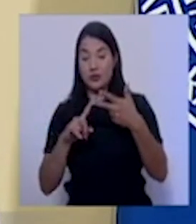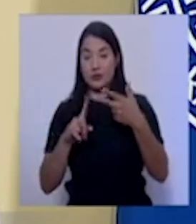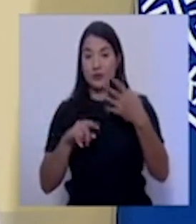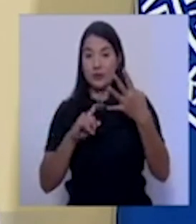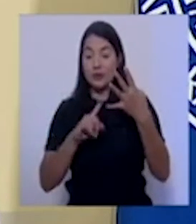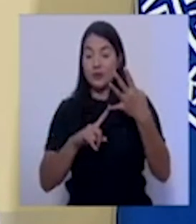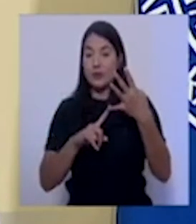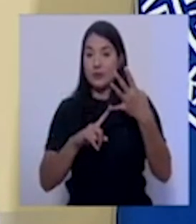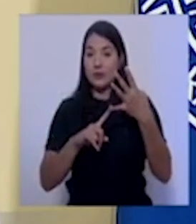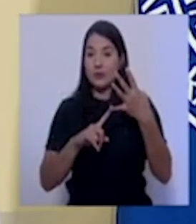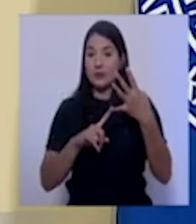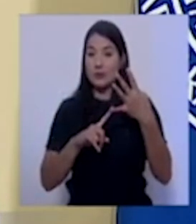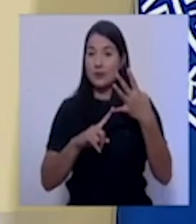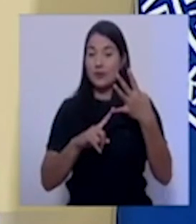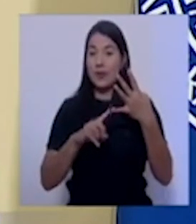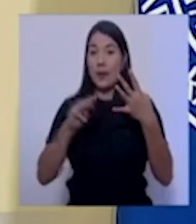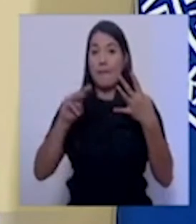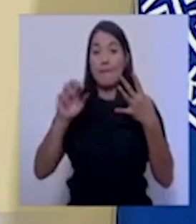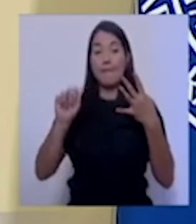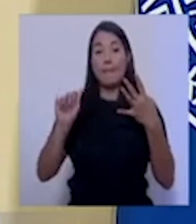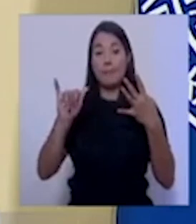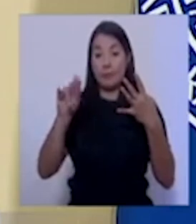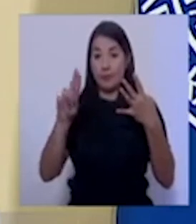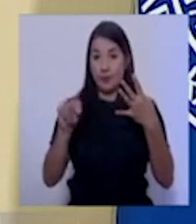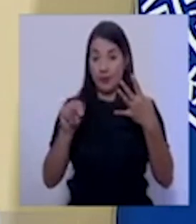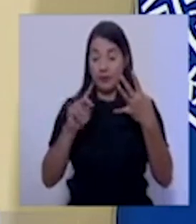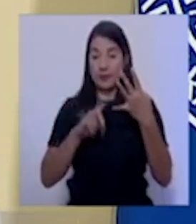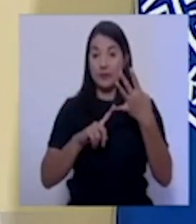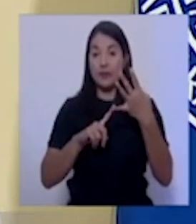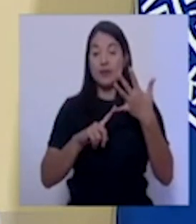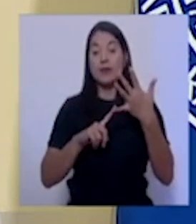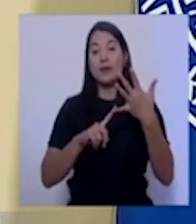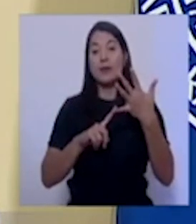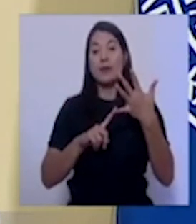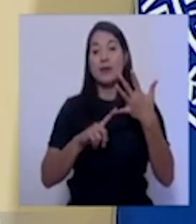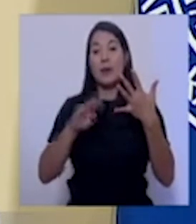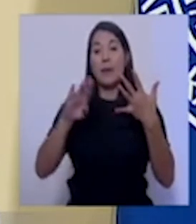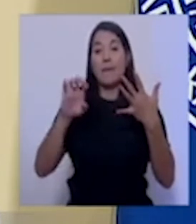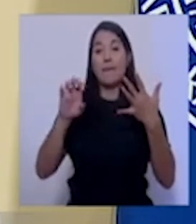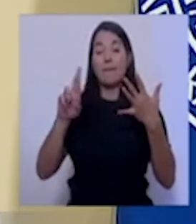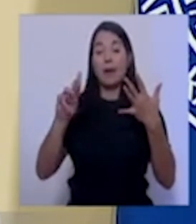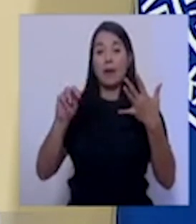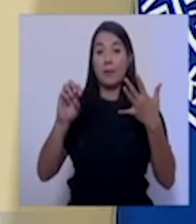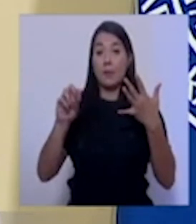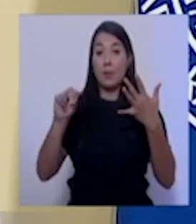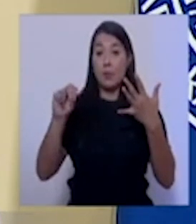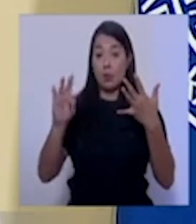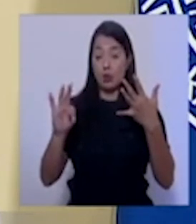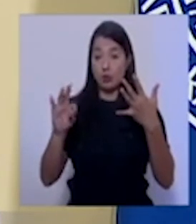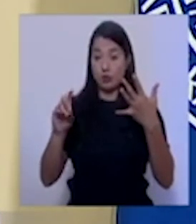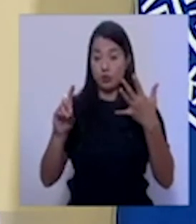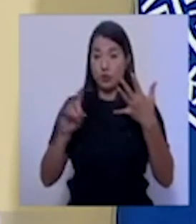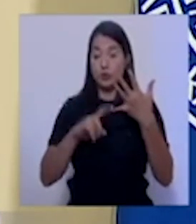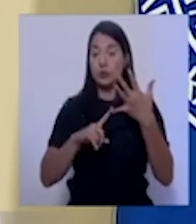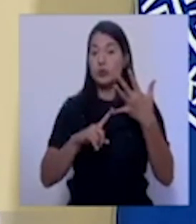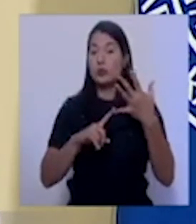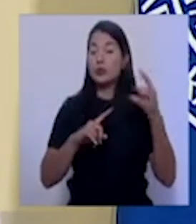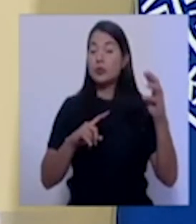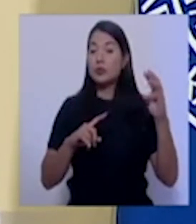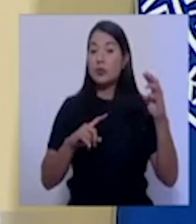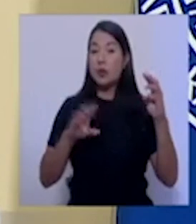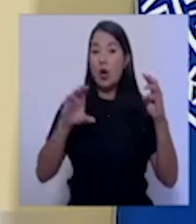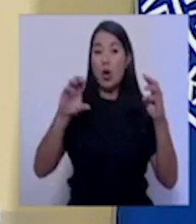Cuarto, Maine. Quinto, Vermont. Y sexto,